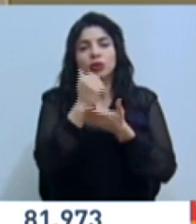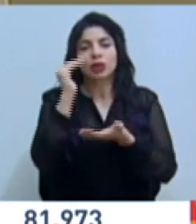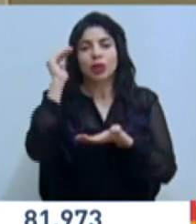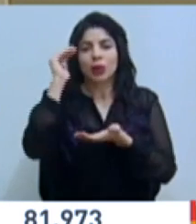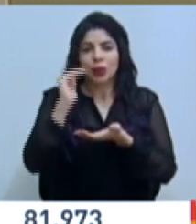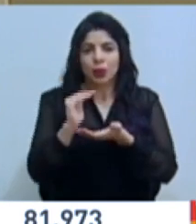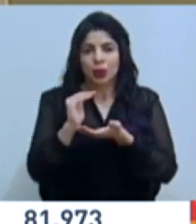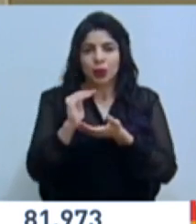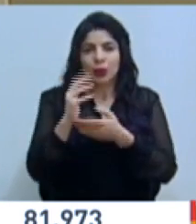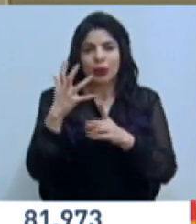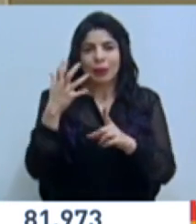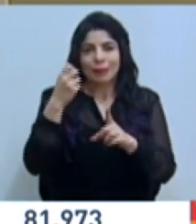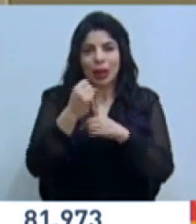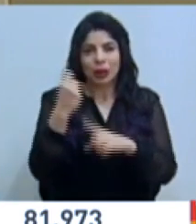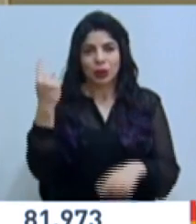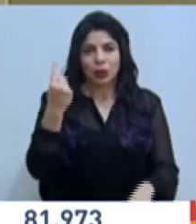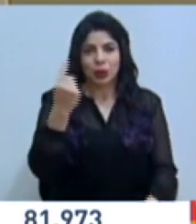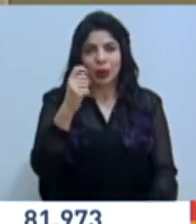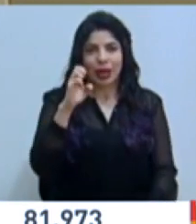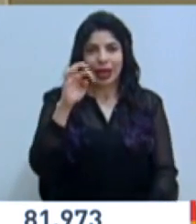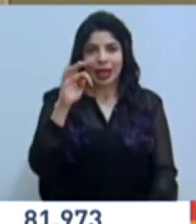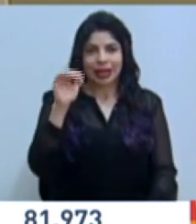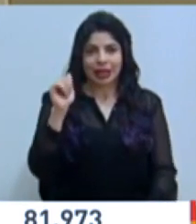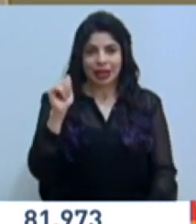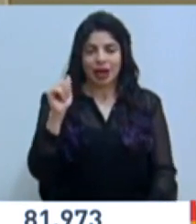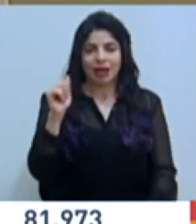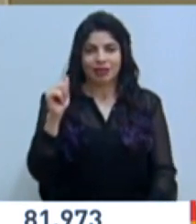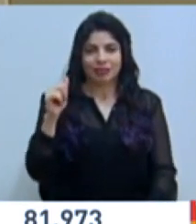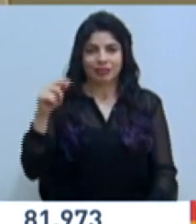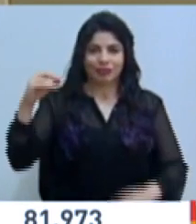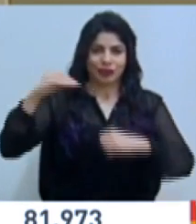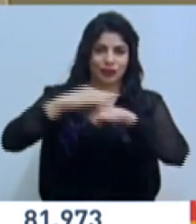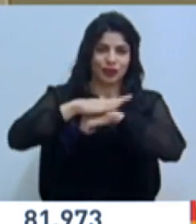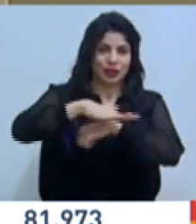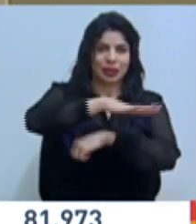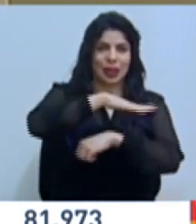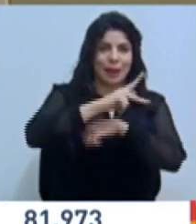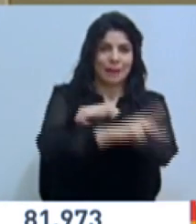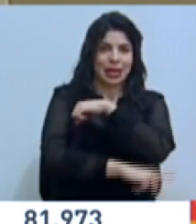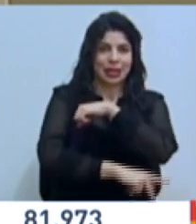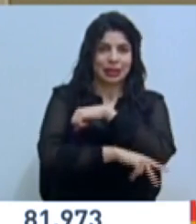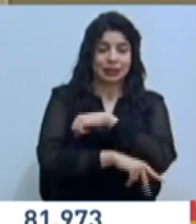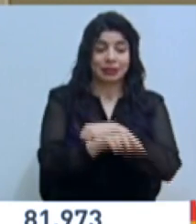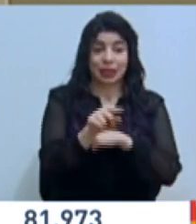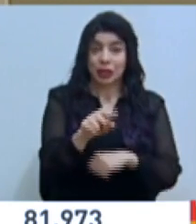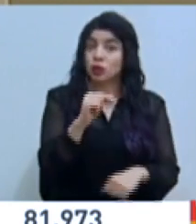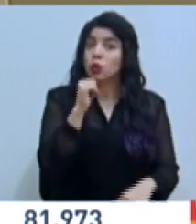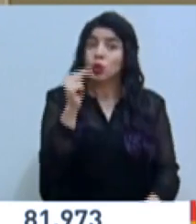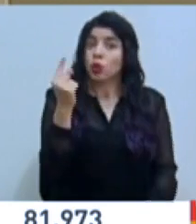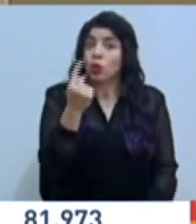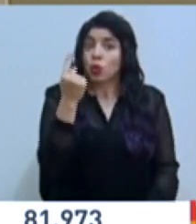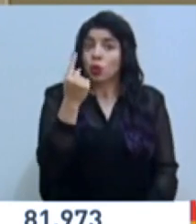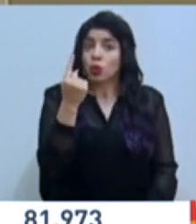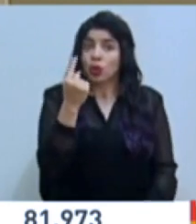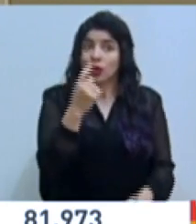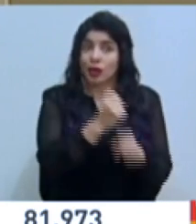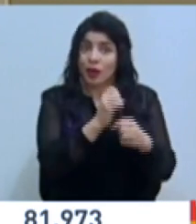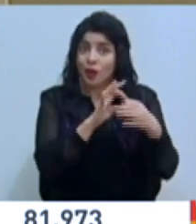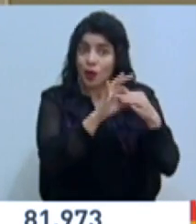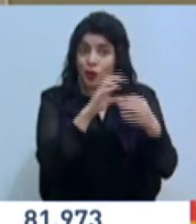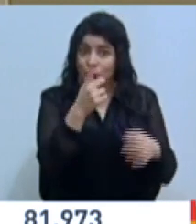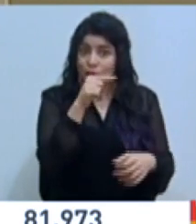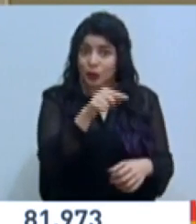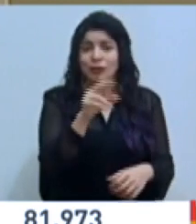efectos que tuvo el huracán ETA en el paso por nuestro país. No es lo único que hacemos de manera conjunta